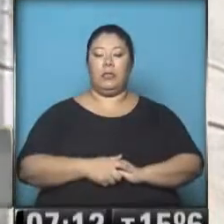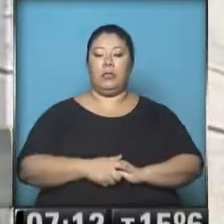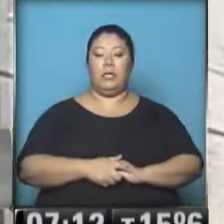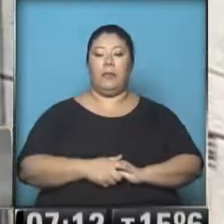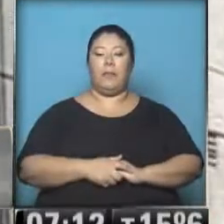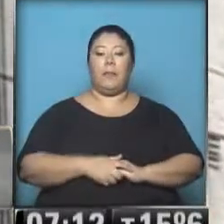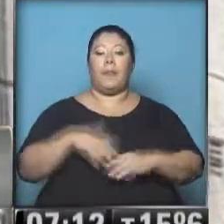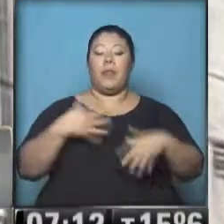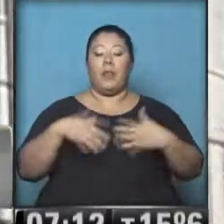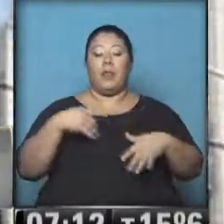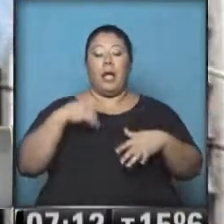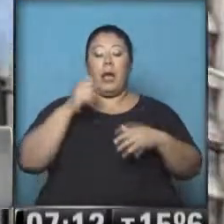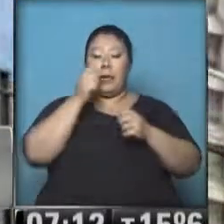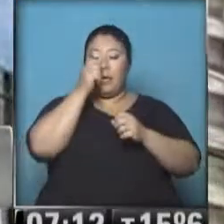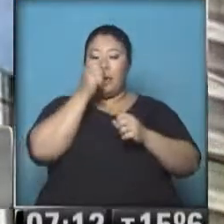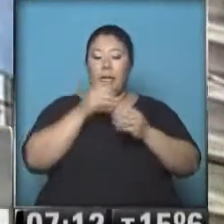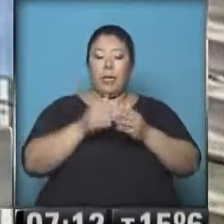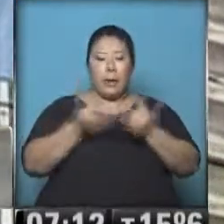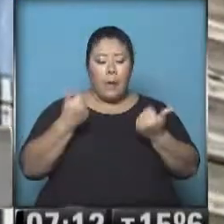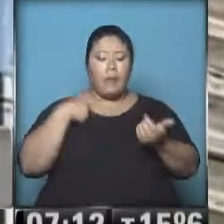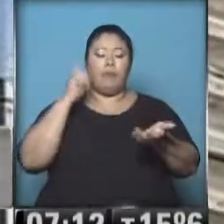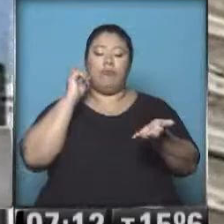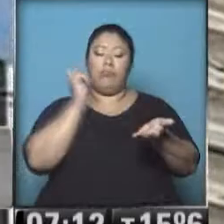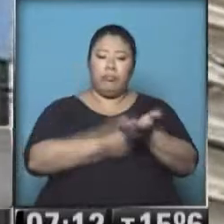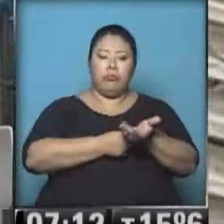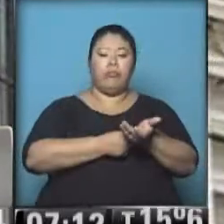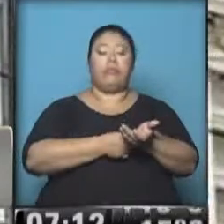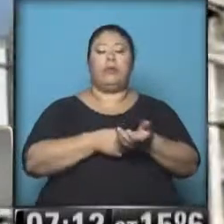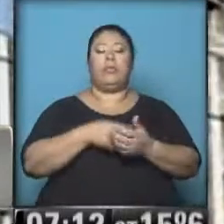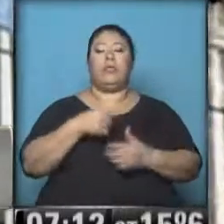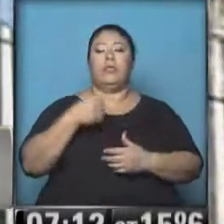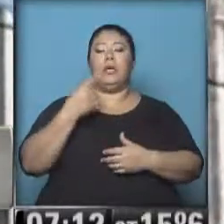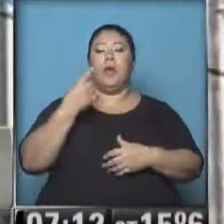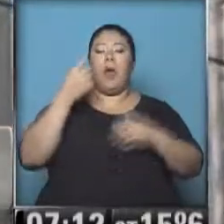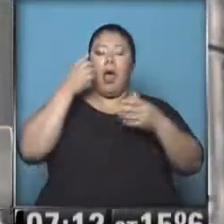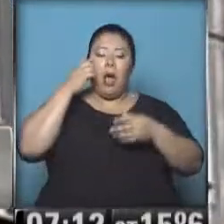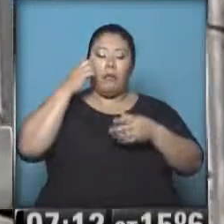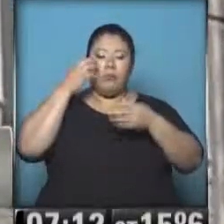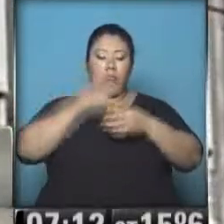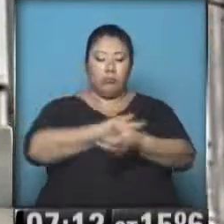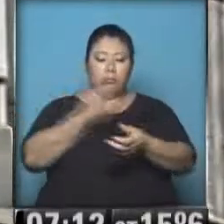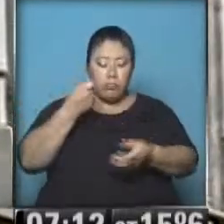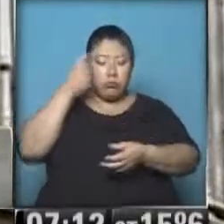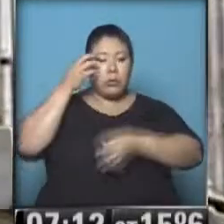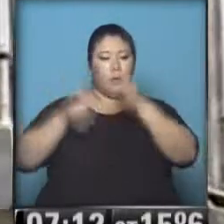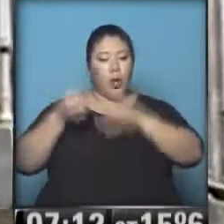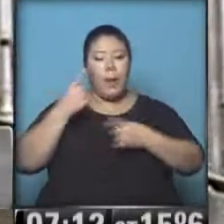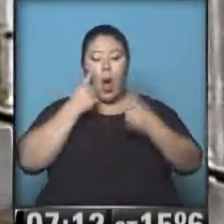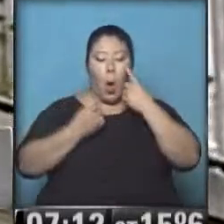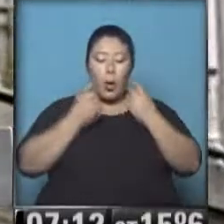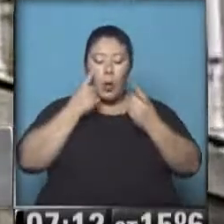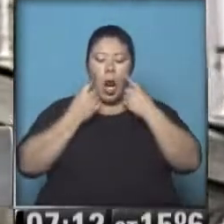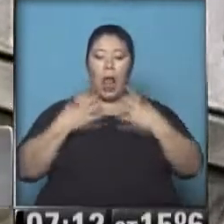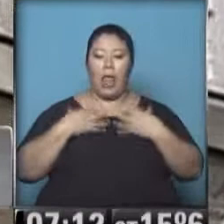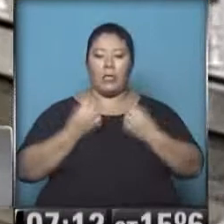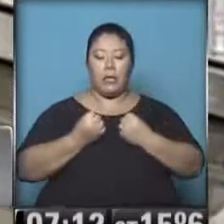la rápida internación para estudios y para su control. El parte médico ya ha sido difundido, vamos a darle lectura nuevamente, hasta el momento